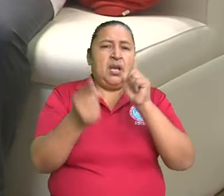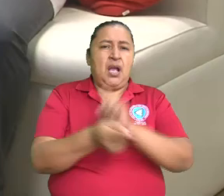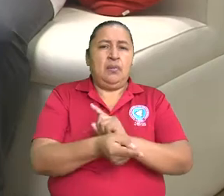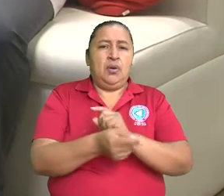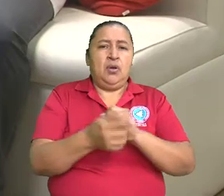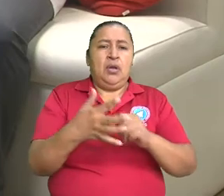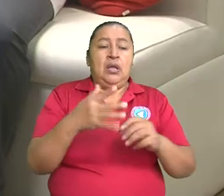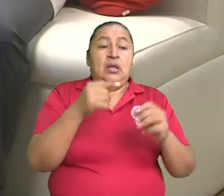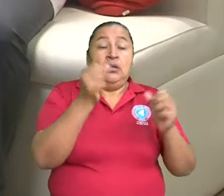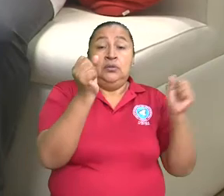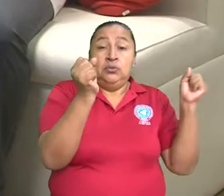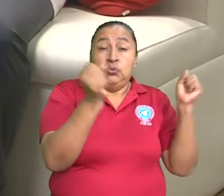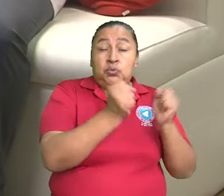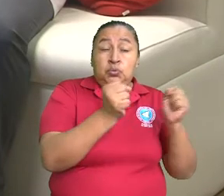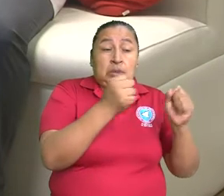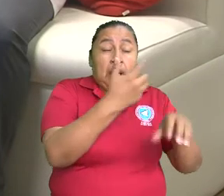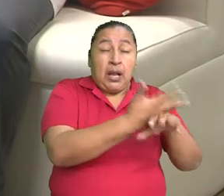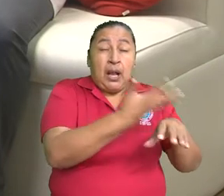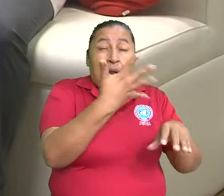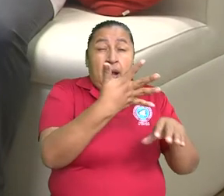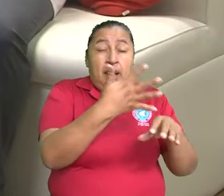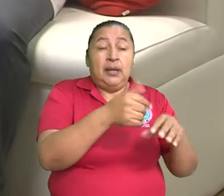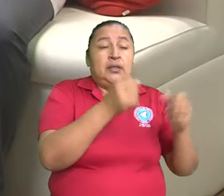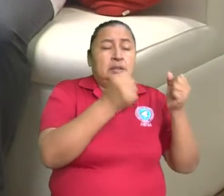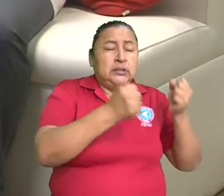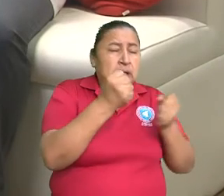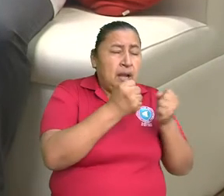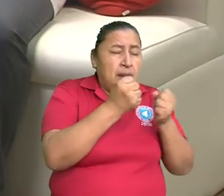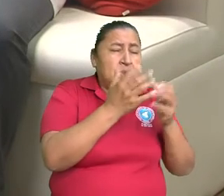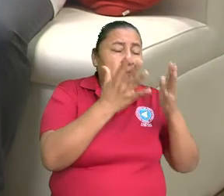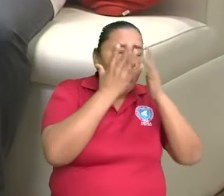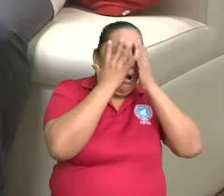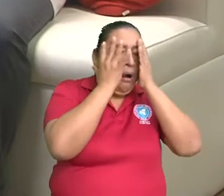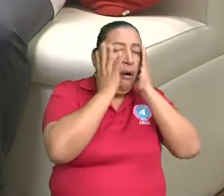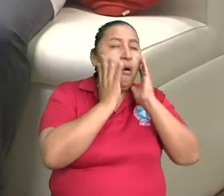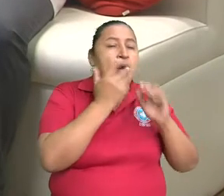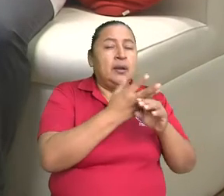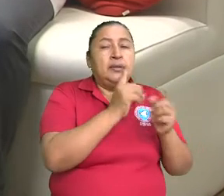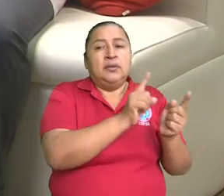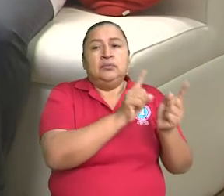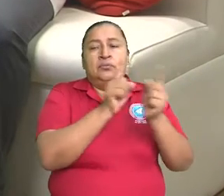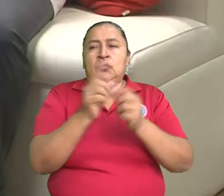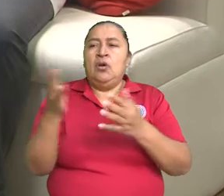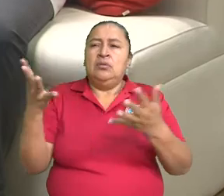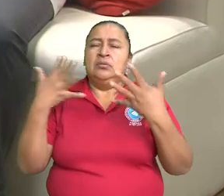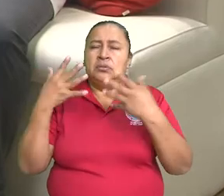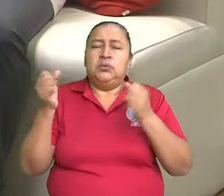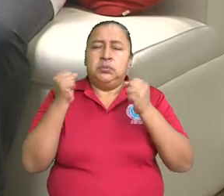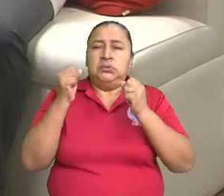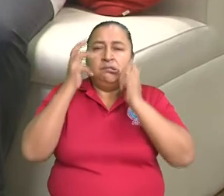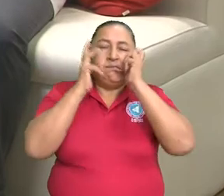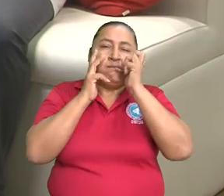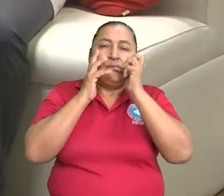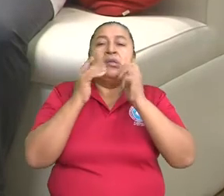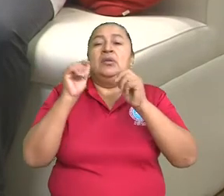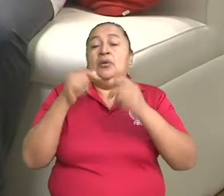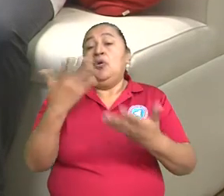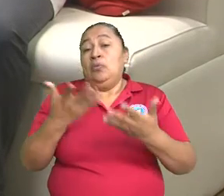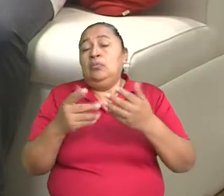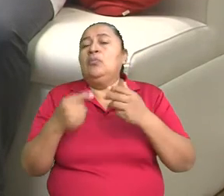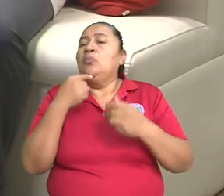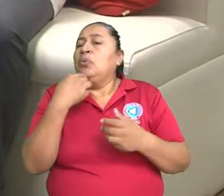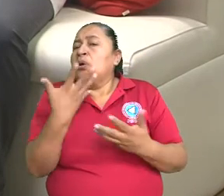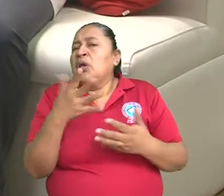temperatura. ¿Qué otros factores también inciden para que una persona presente parálisis facial,